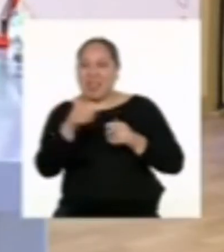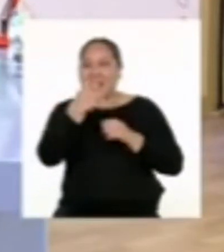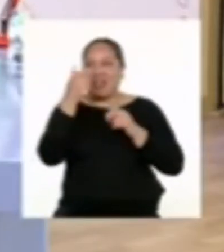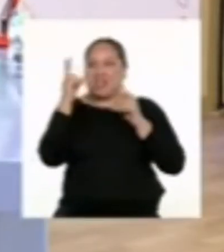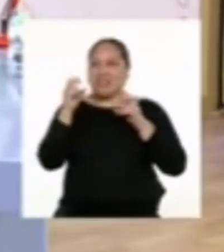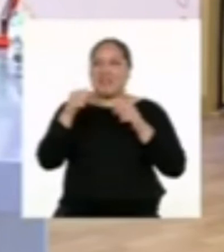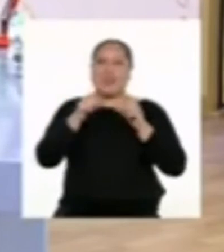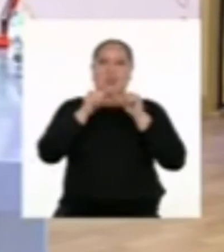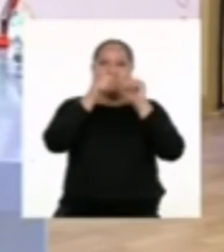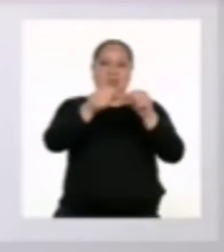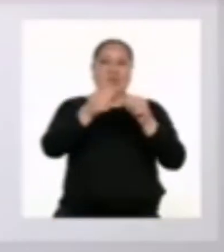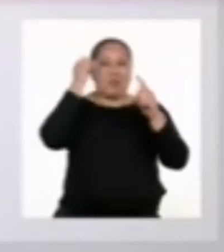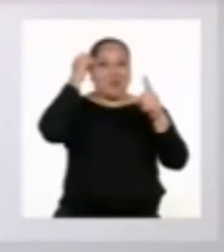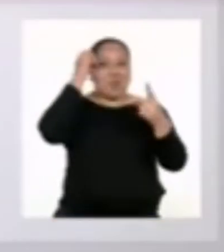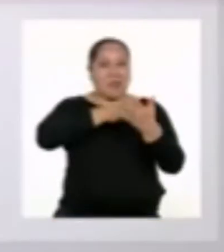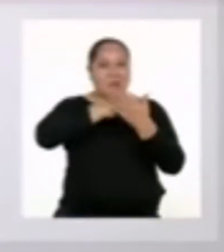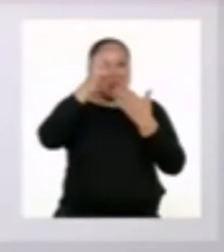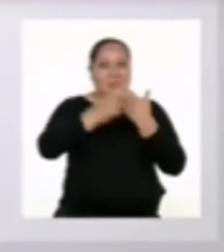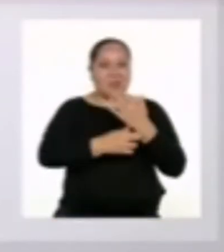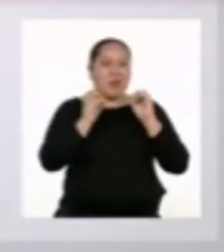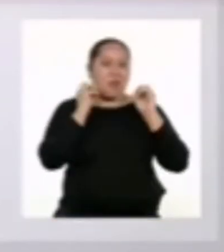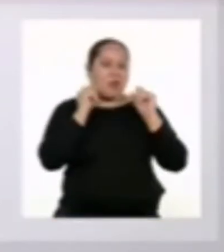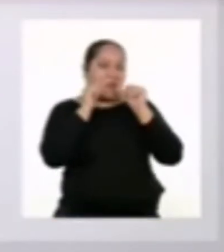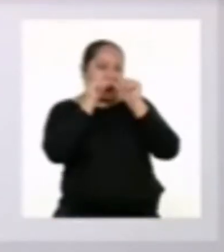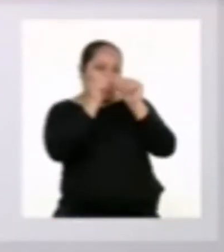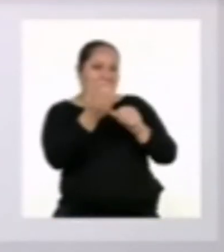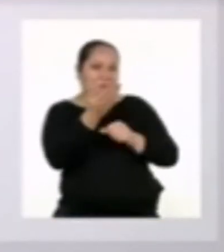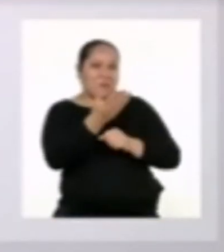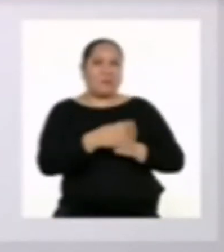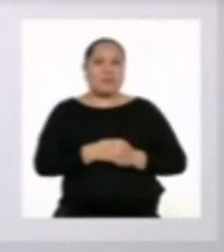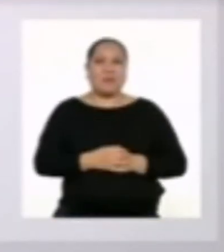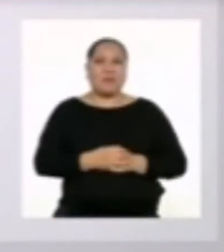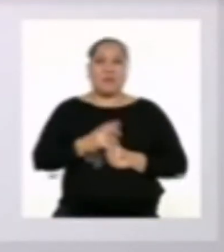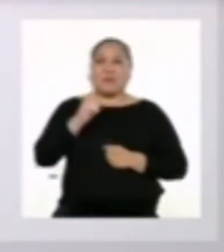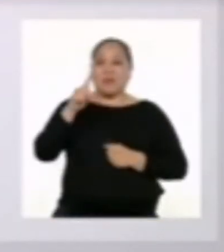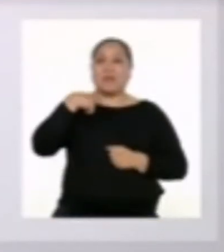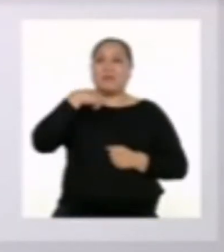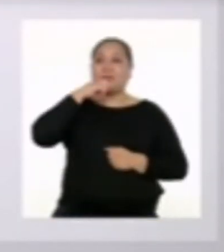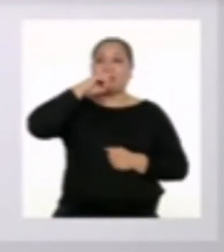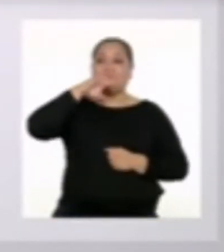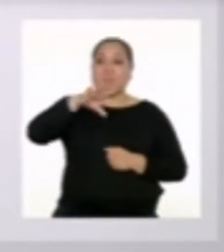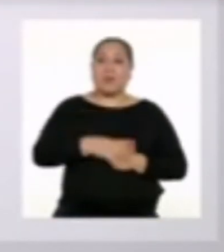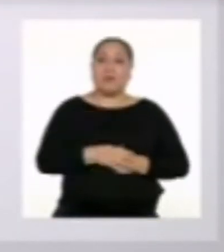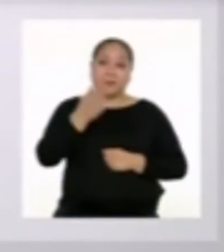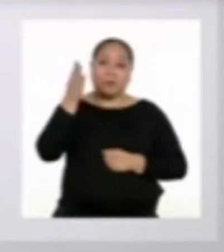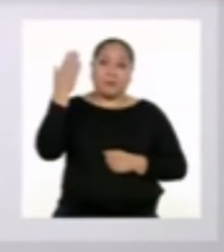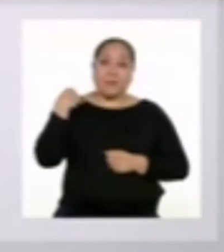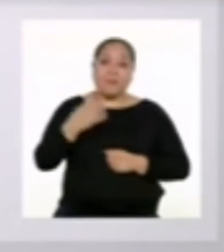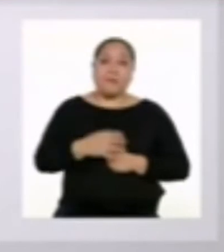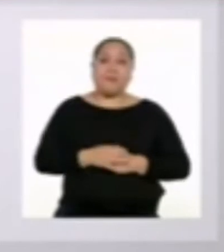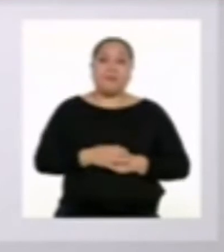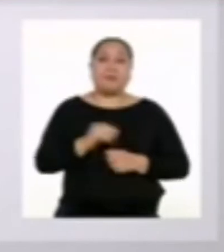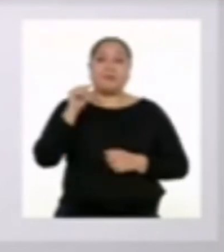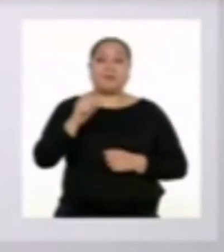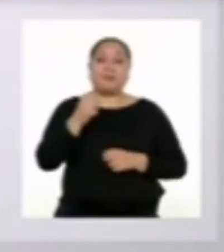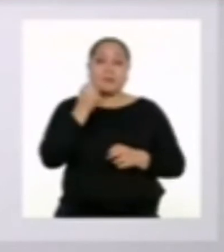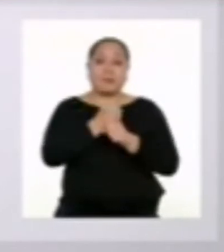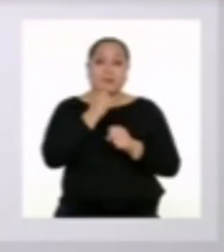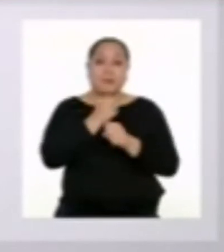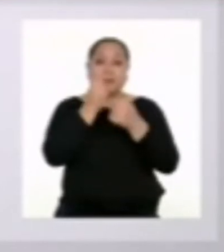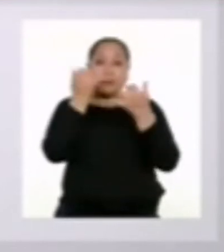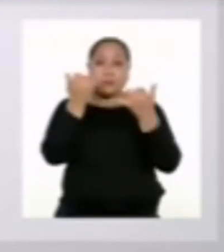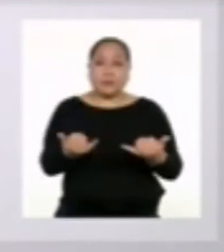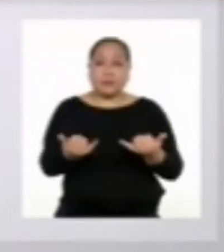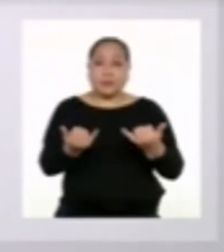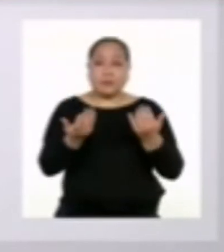Mejor sigamos con nuestro proyecto. Listo, sigamos. Como comenté hace un momento, el trabajo de hoy